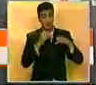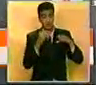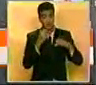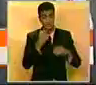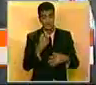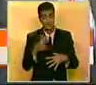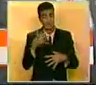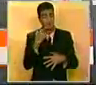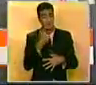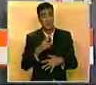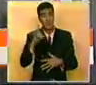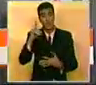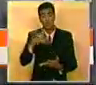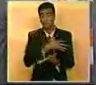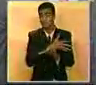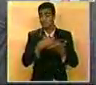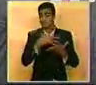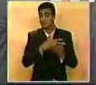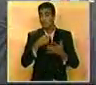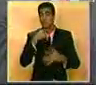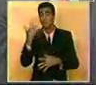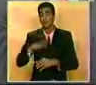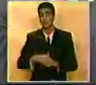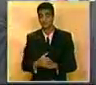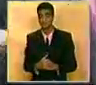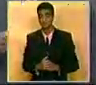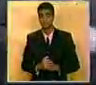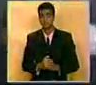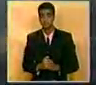causado cerca de un millar de muertos, según la oposición.